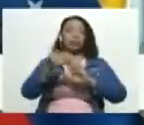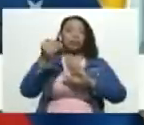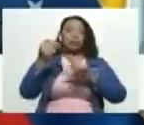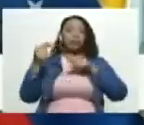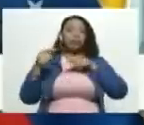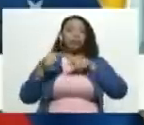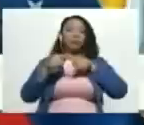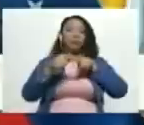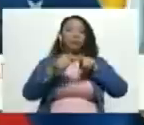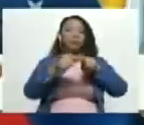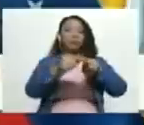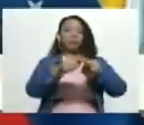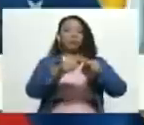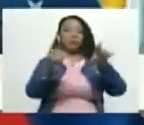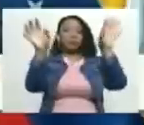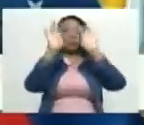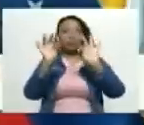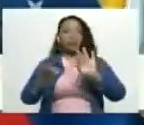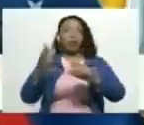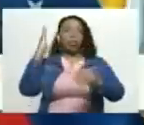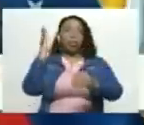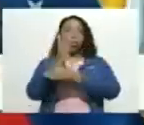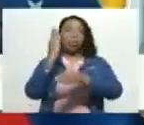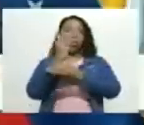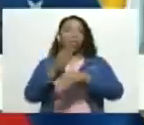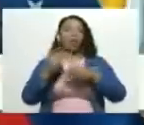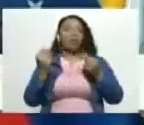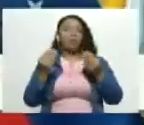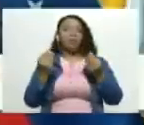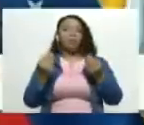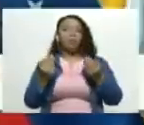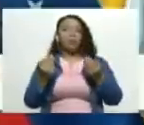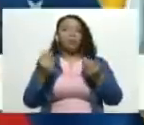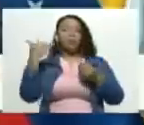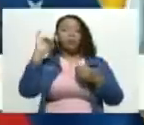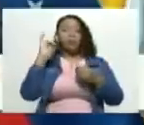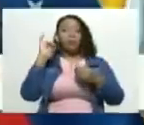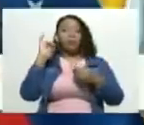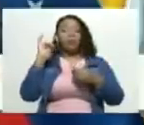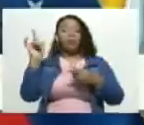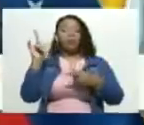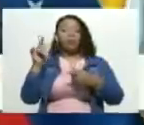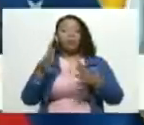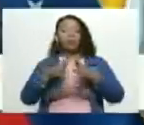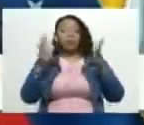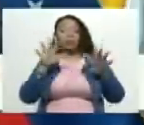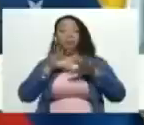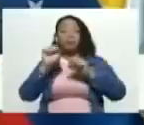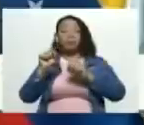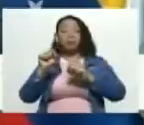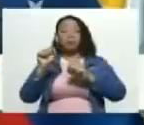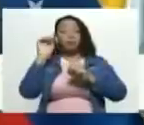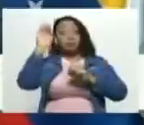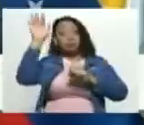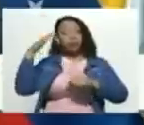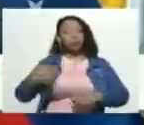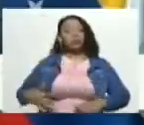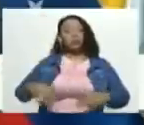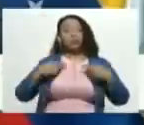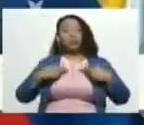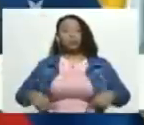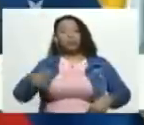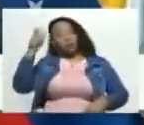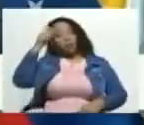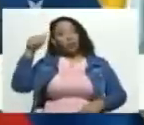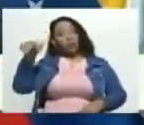unilaterales en forma de sanciones económicas tienen repercusiones de gran alcance en los derechos humanos de la